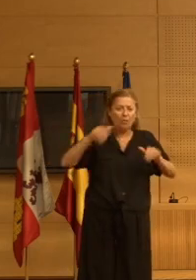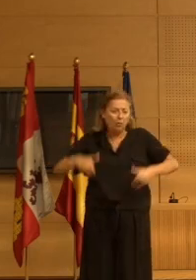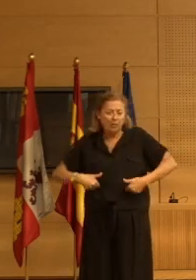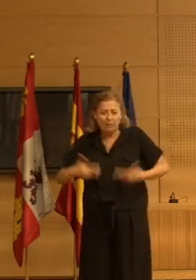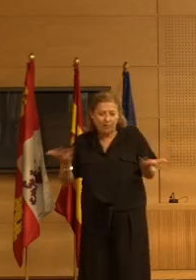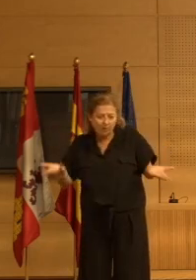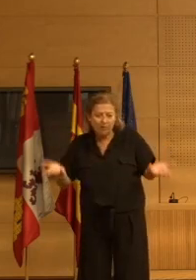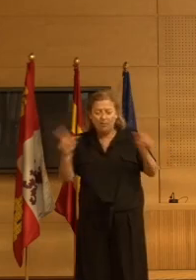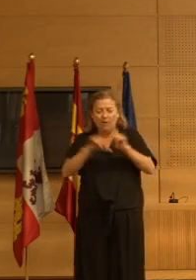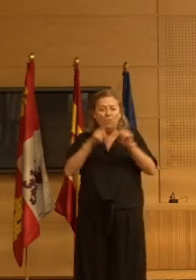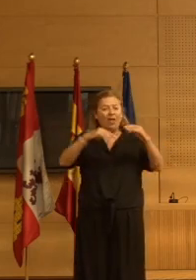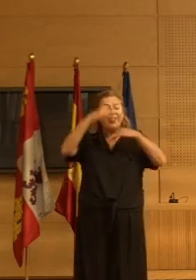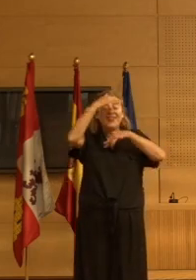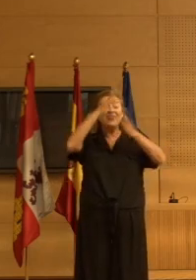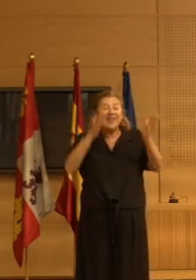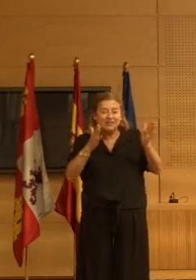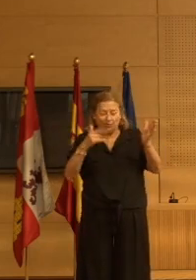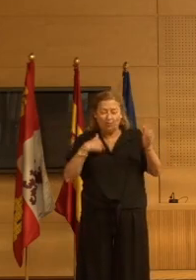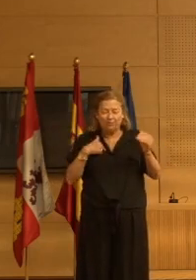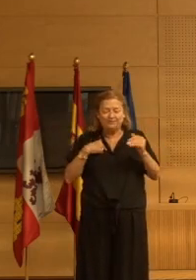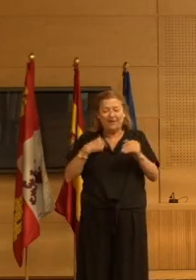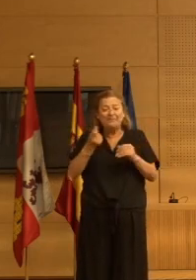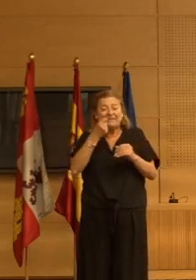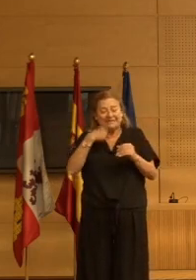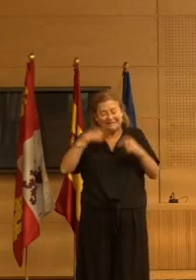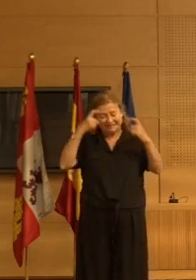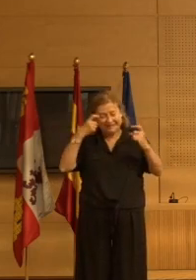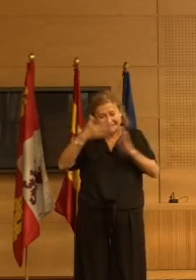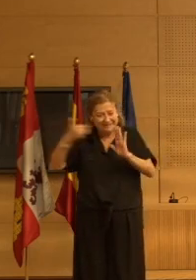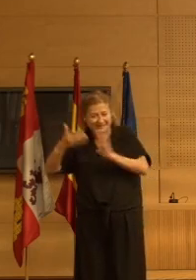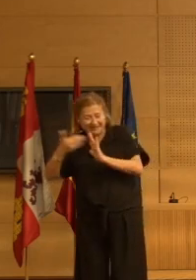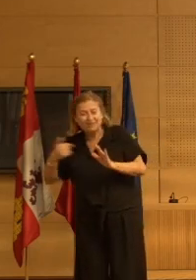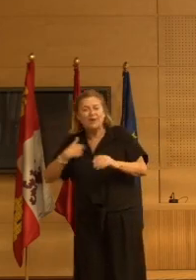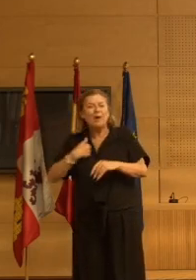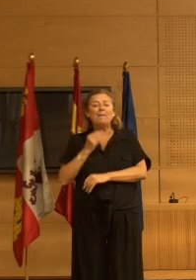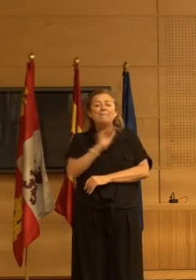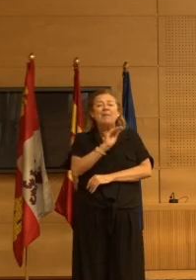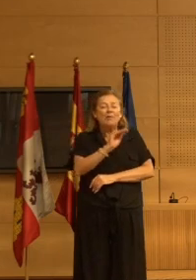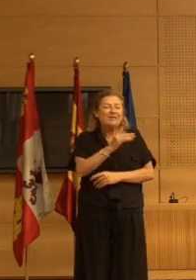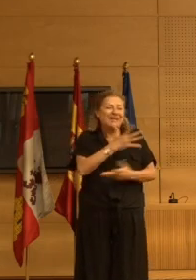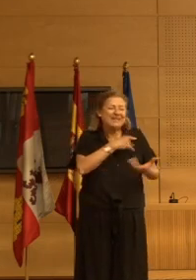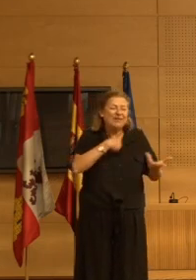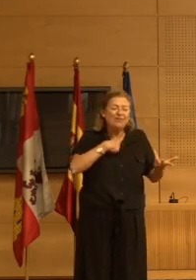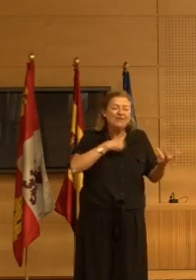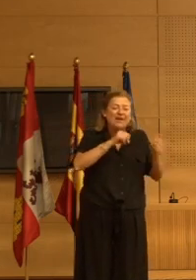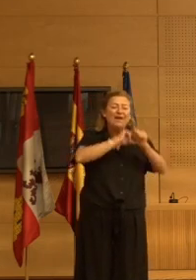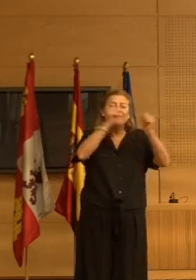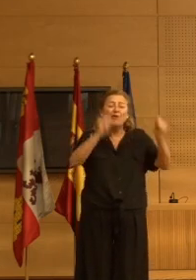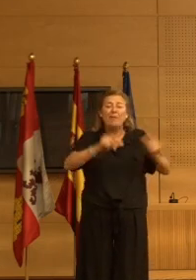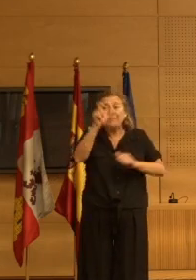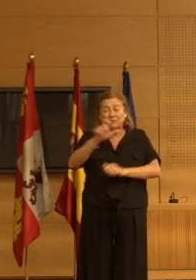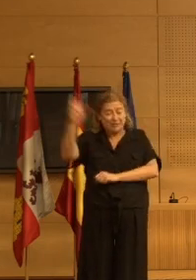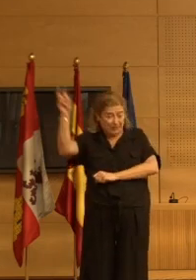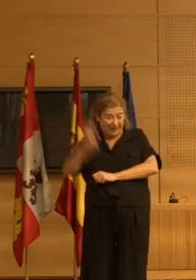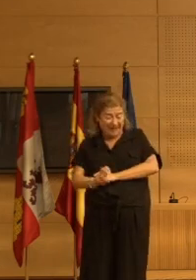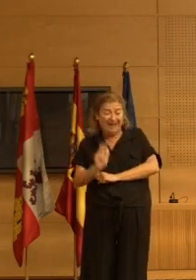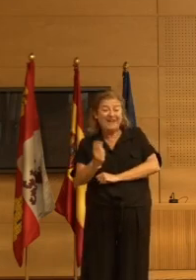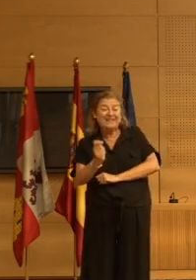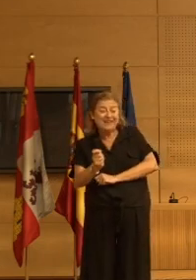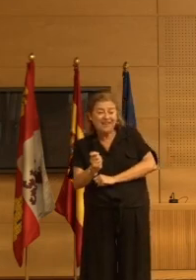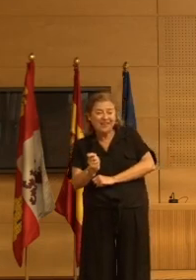atención en terapia no farmacológica entonces una de las preguntas sería de qué manera conseguiríamos que las personas que llegan a la residencia ya estén mejor